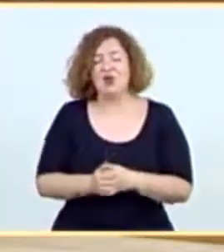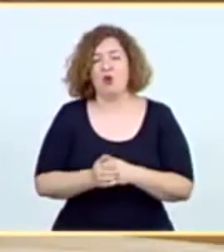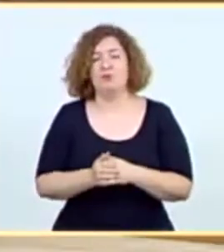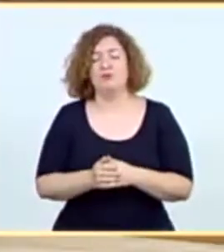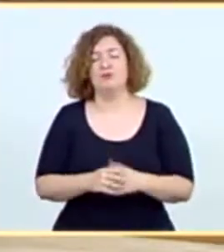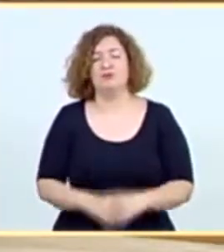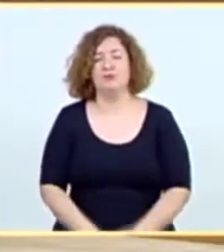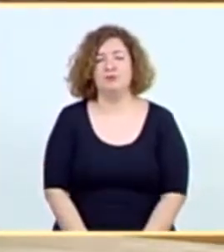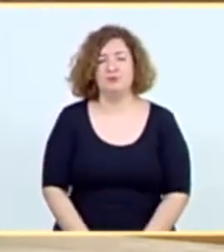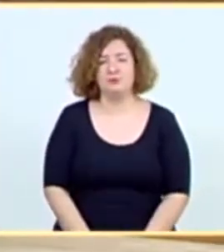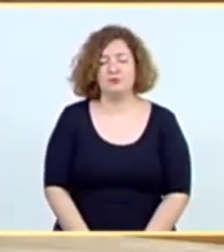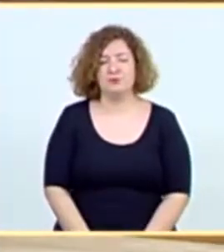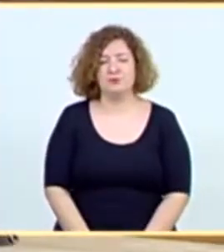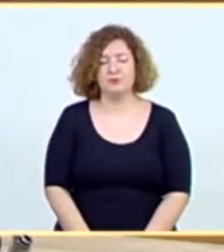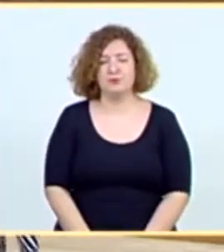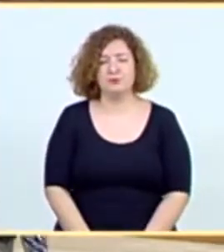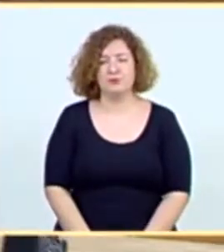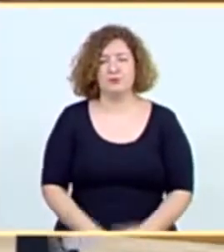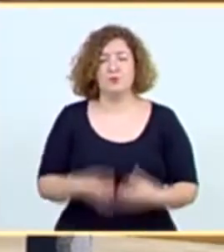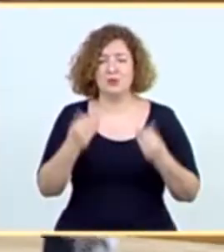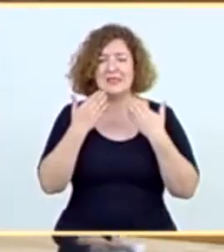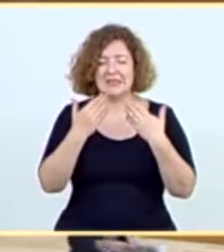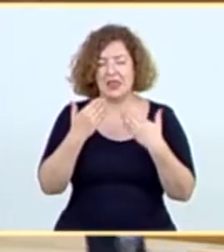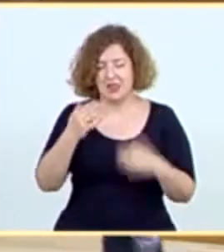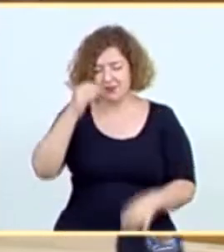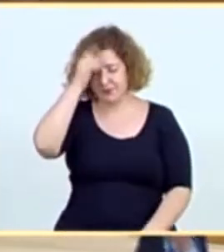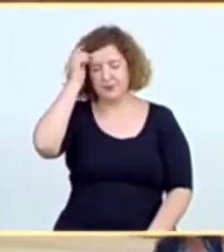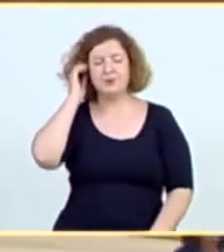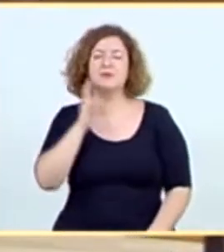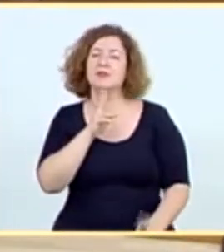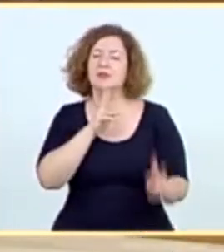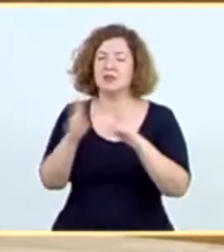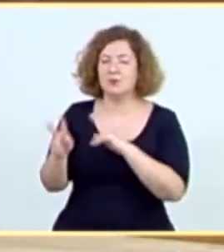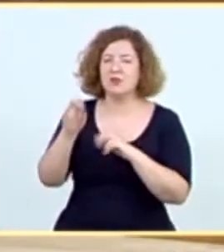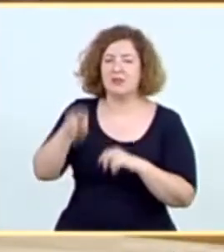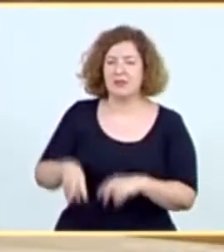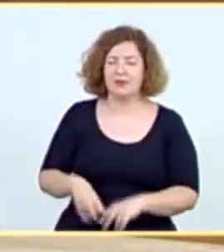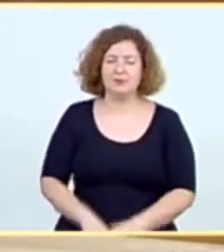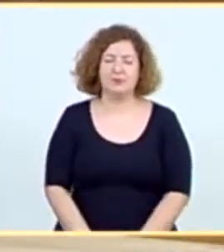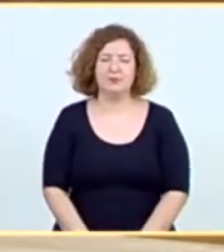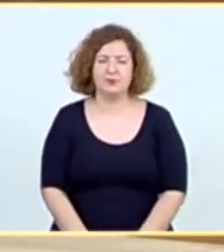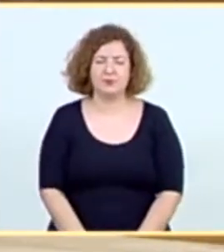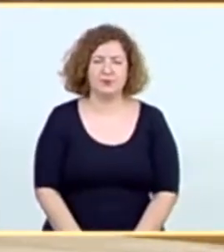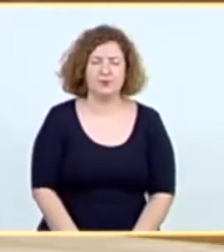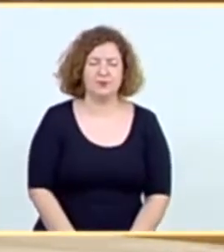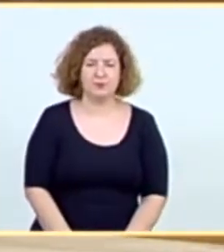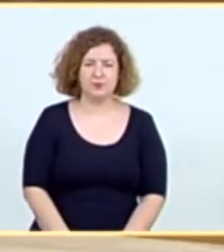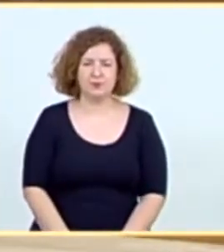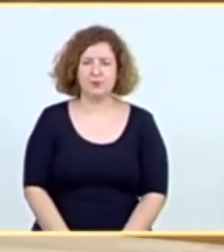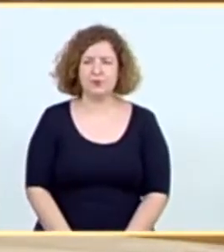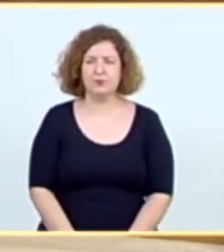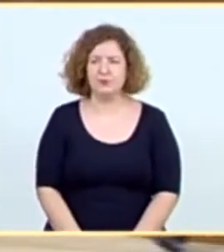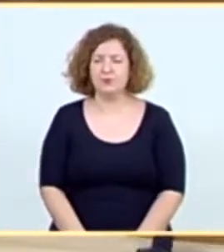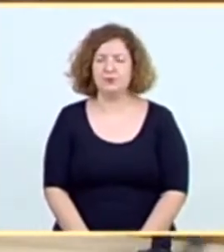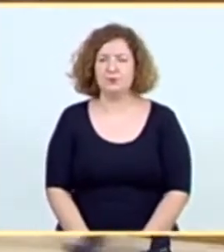Gracias, señoría. Para contestar a la interpelación, en nombre del Gobierno, tiene la palabra la señora